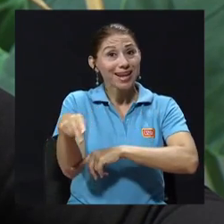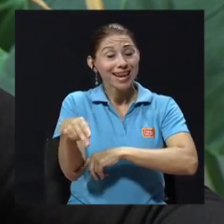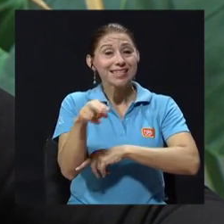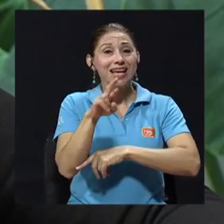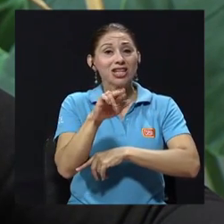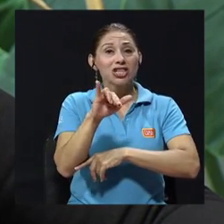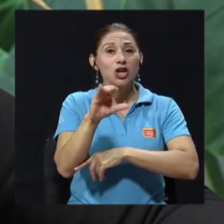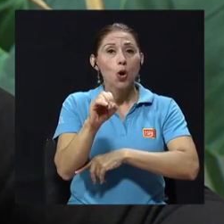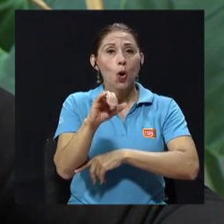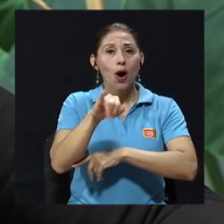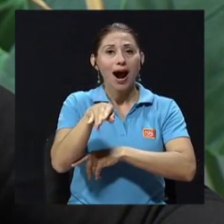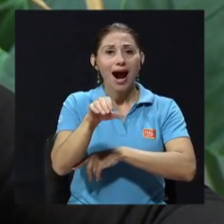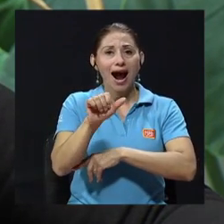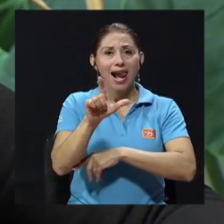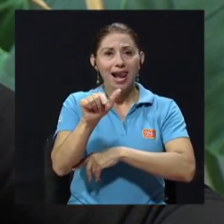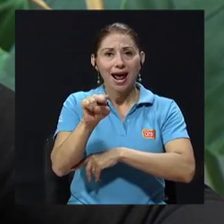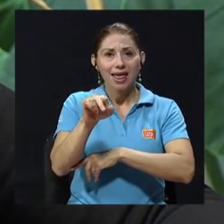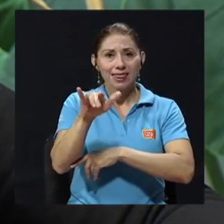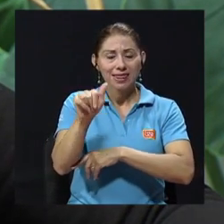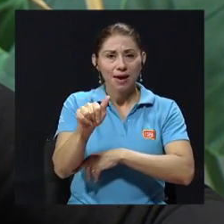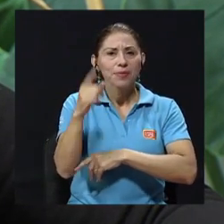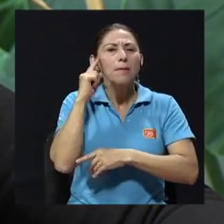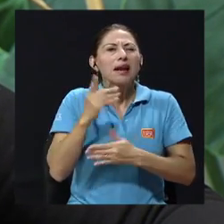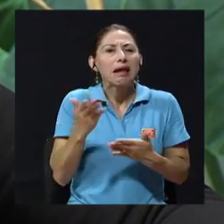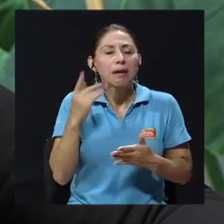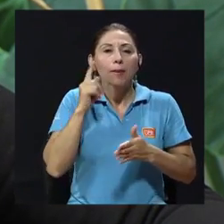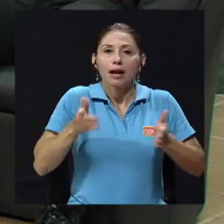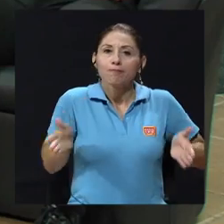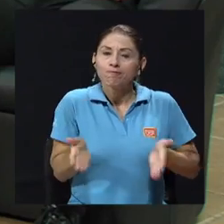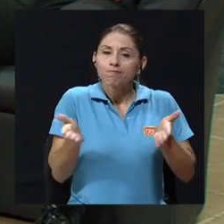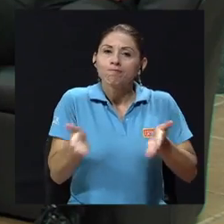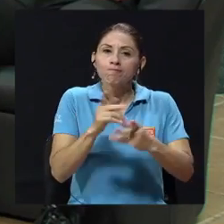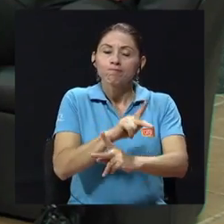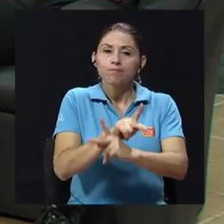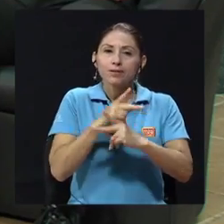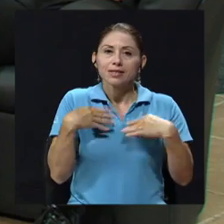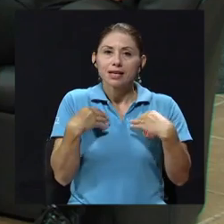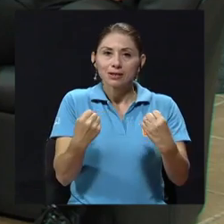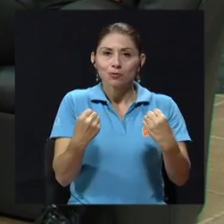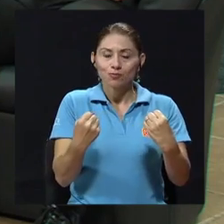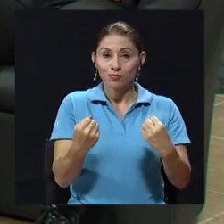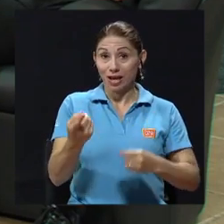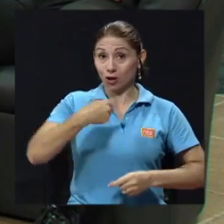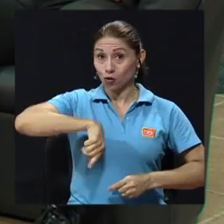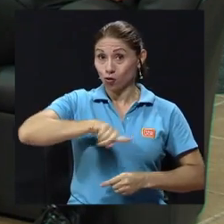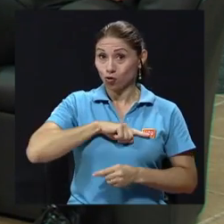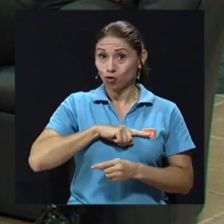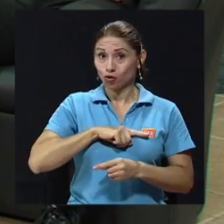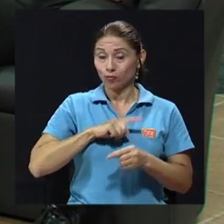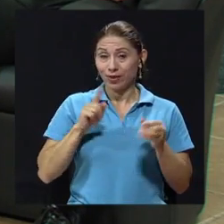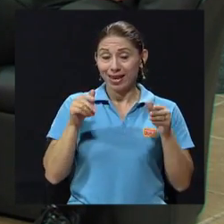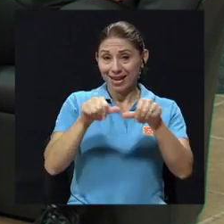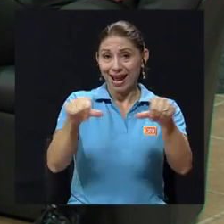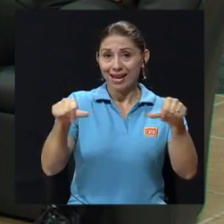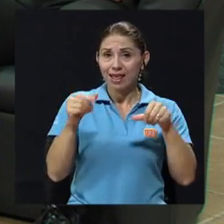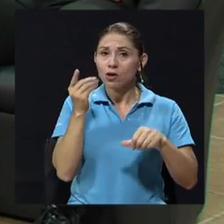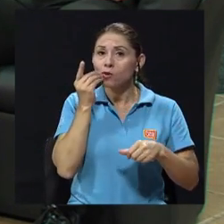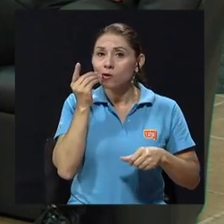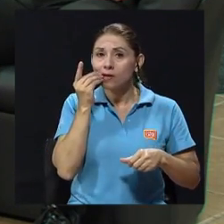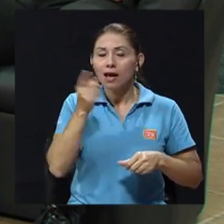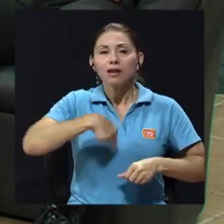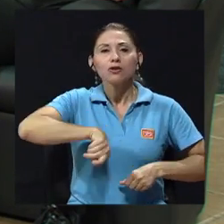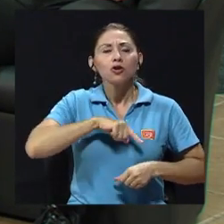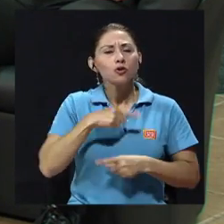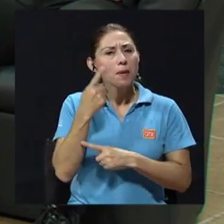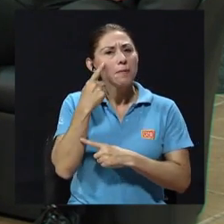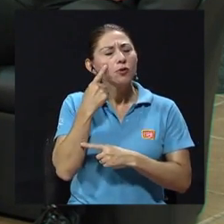Muchísimo enfocando todo lo que es la promoción y protección de la salud. Vea, nosotros en la odontología medimos